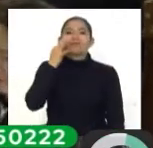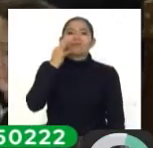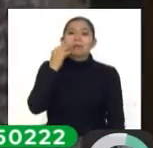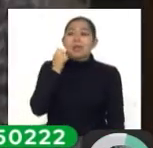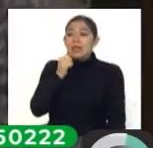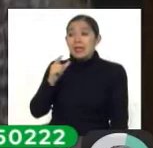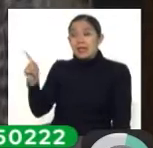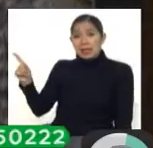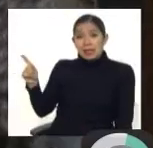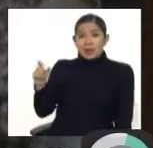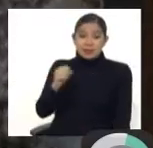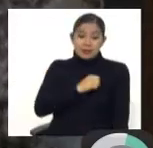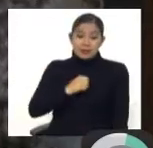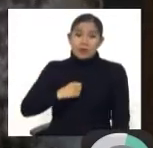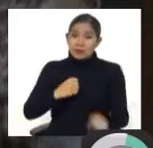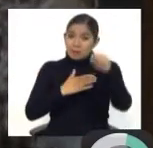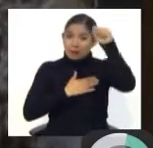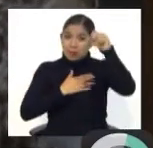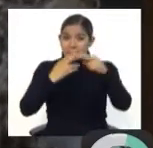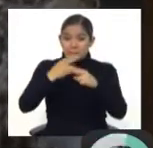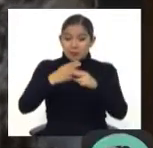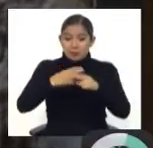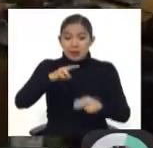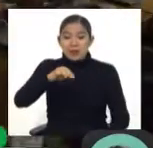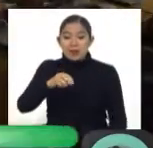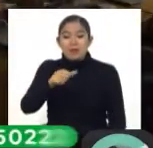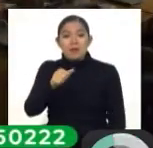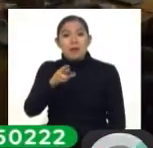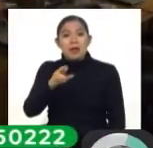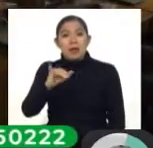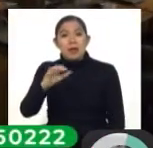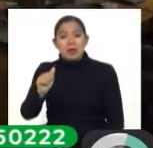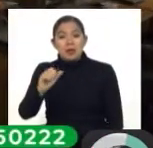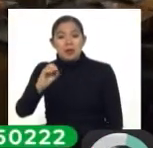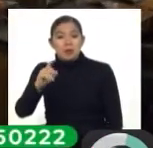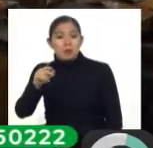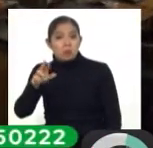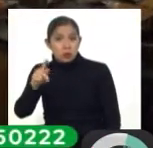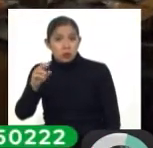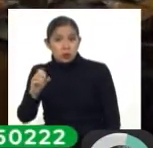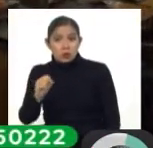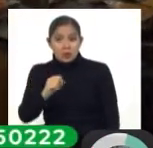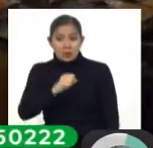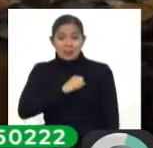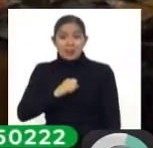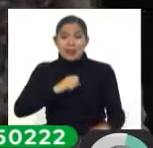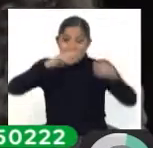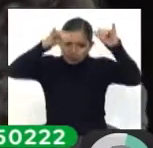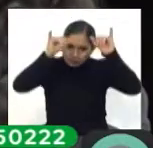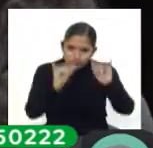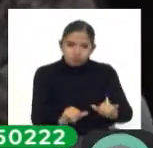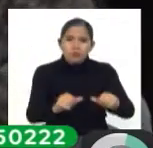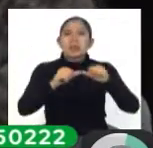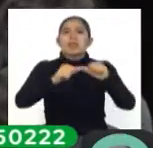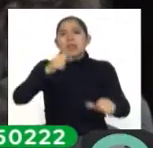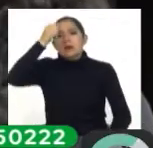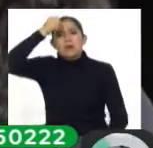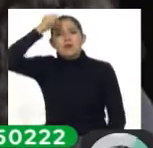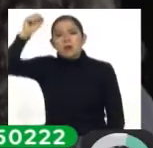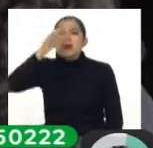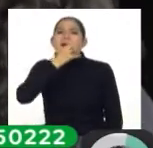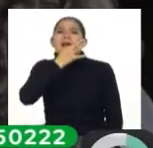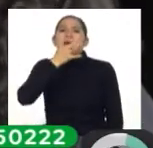María Oporto, con hoy cumple tres días de huelga de hambre en las instalaciones del Senado exigiéndose retome el tratamiento del